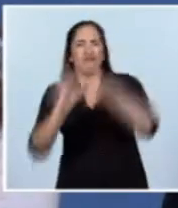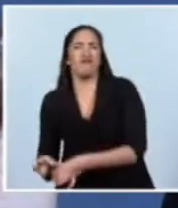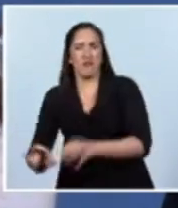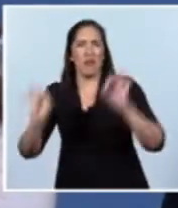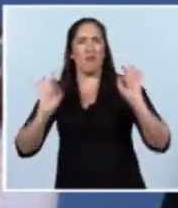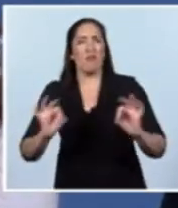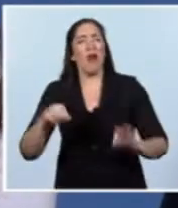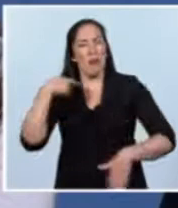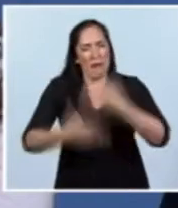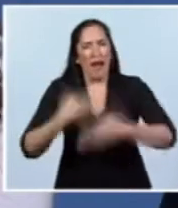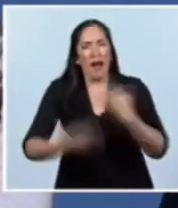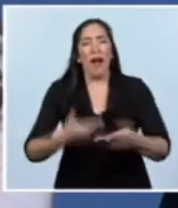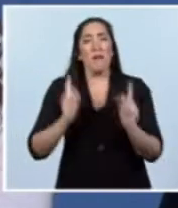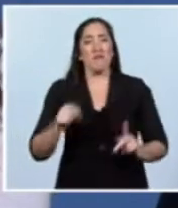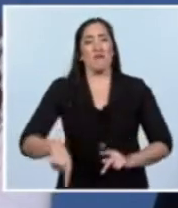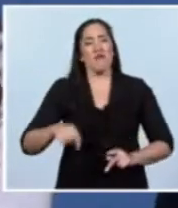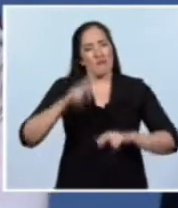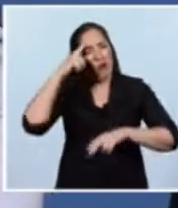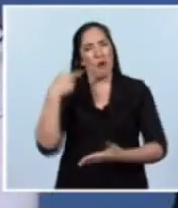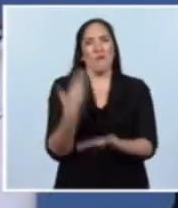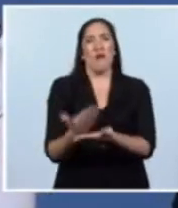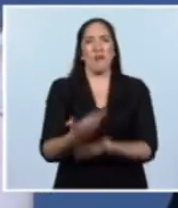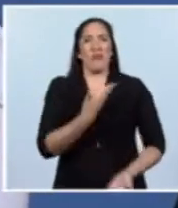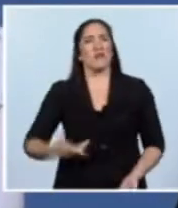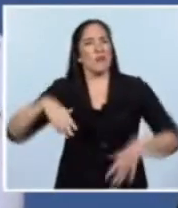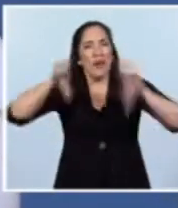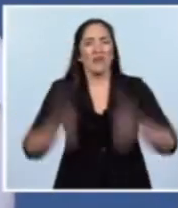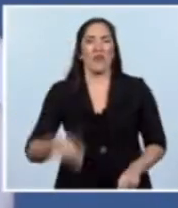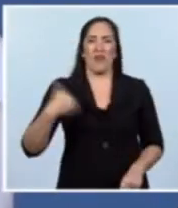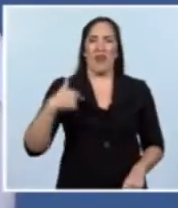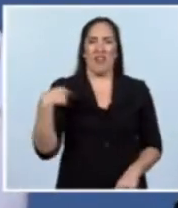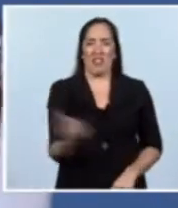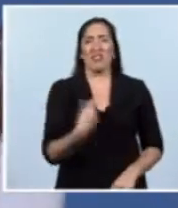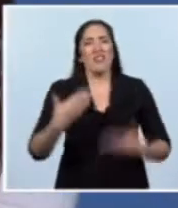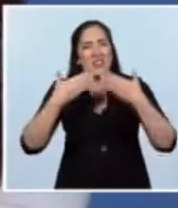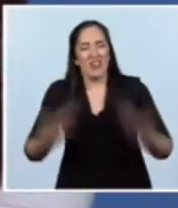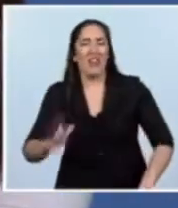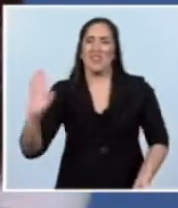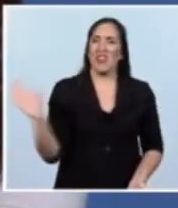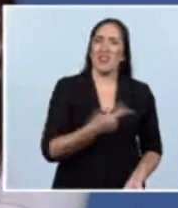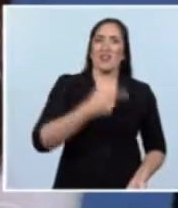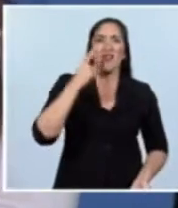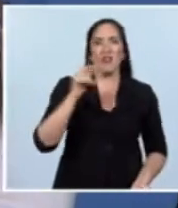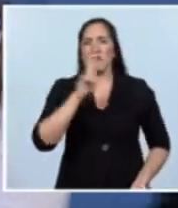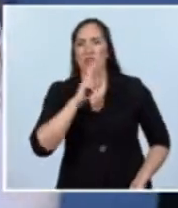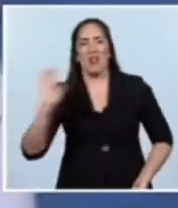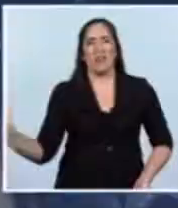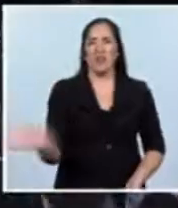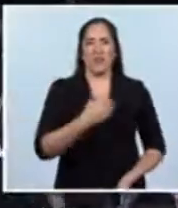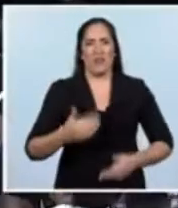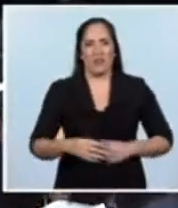profundizando este modelo para todos los argentinos. Muchas gracias a todos y a todas.